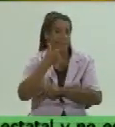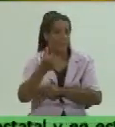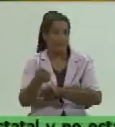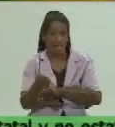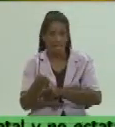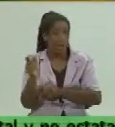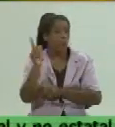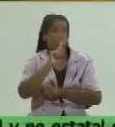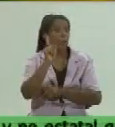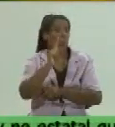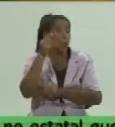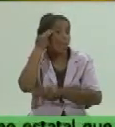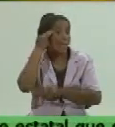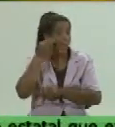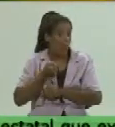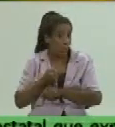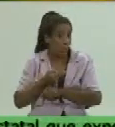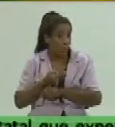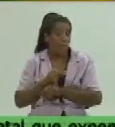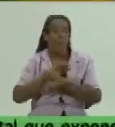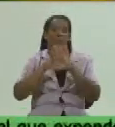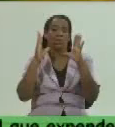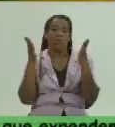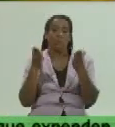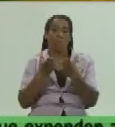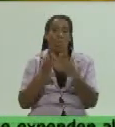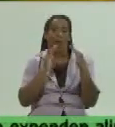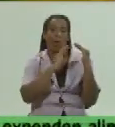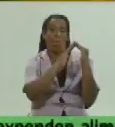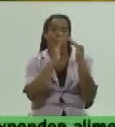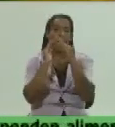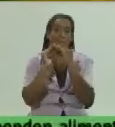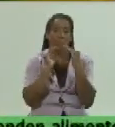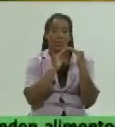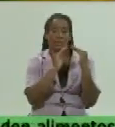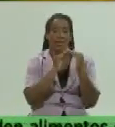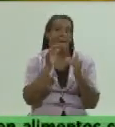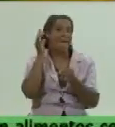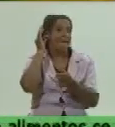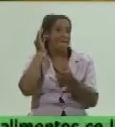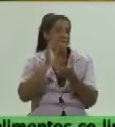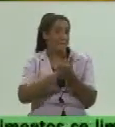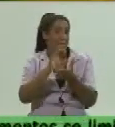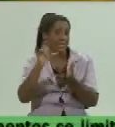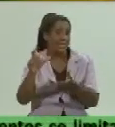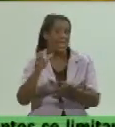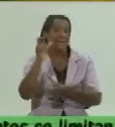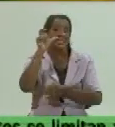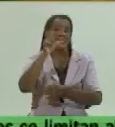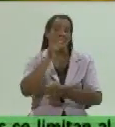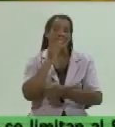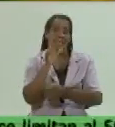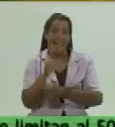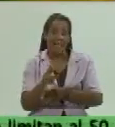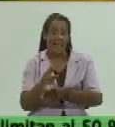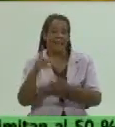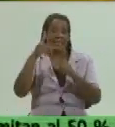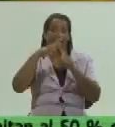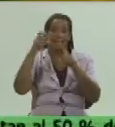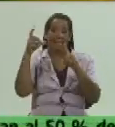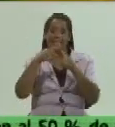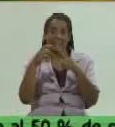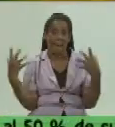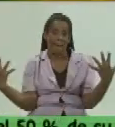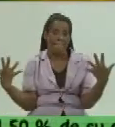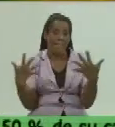salud sino también en todos los factores comunitarios el llamado que se le ha hecho a la federación a los CDR a la propia CTC a vincularse